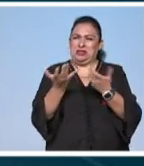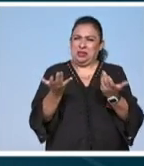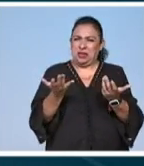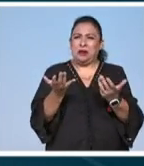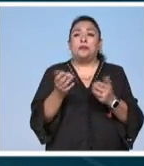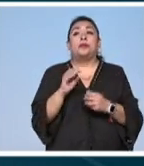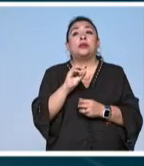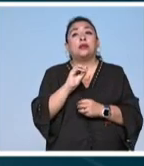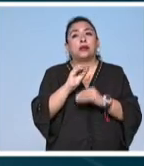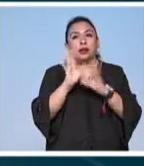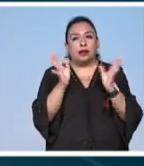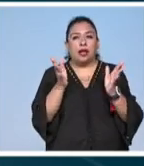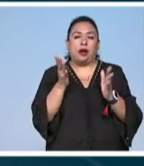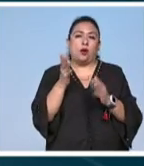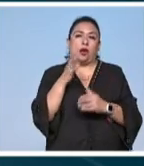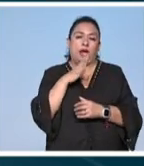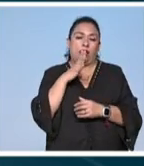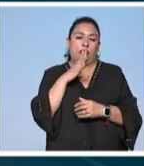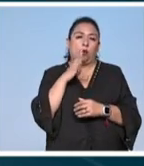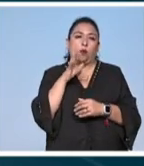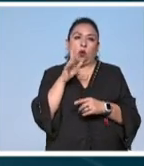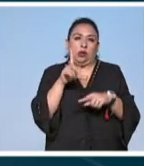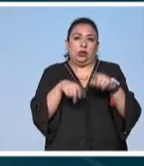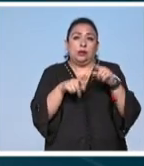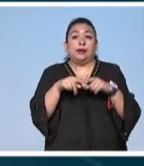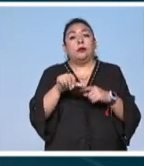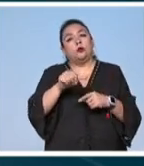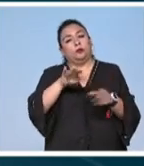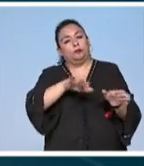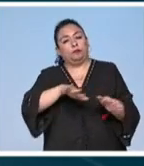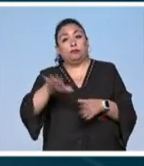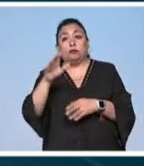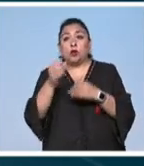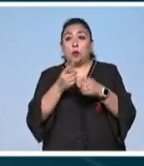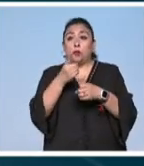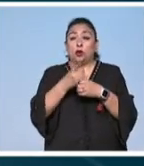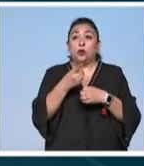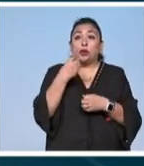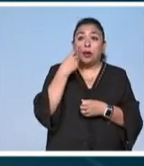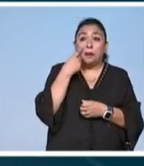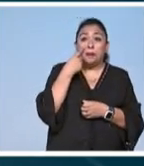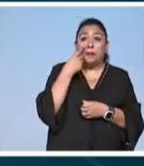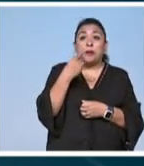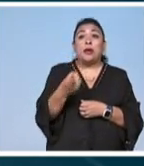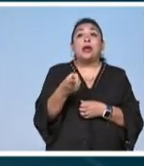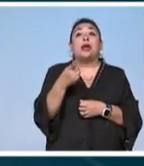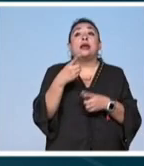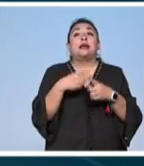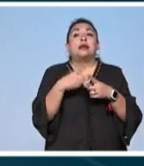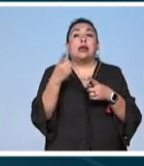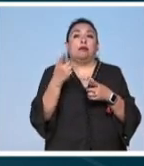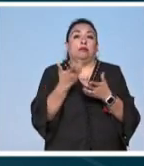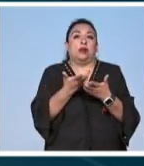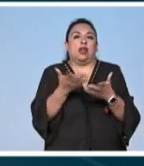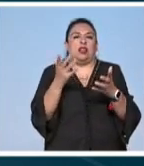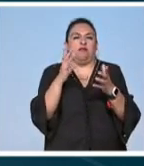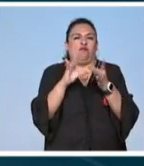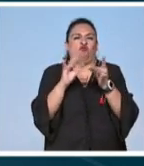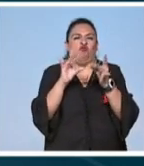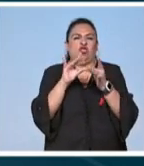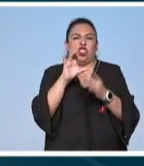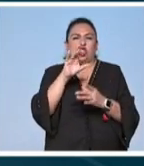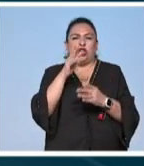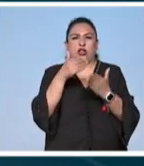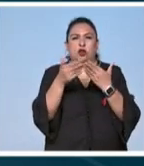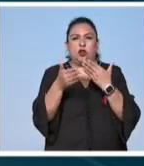por seguro por supuesto se va a tratar bueno por otro lado esa es una excelente oportunidad de acercarnos a la obra de una de las grandes cronistas